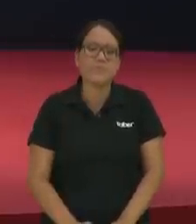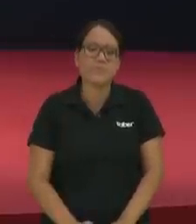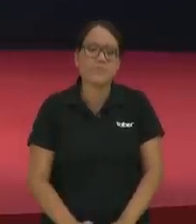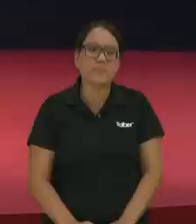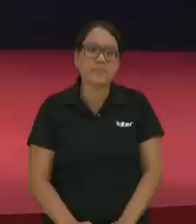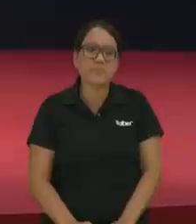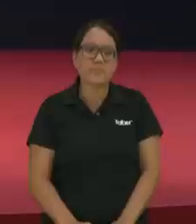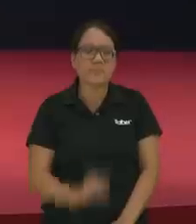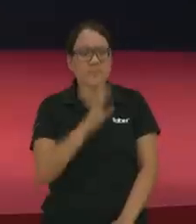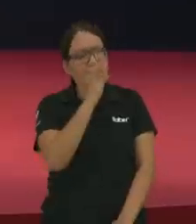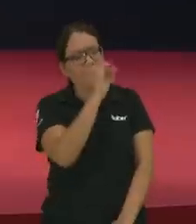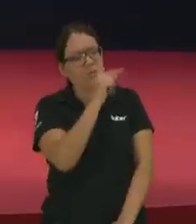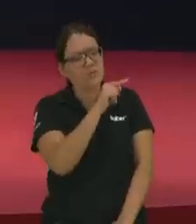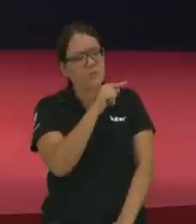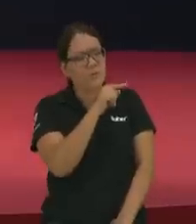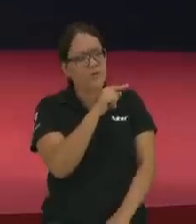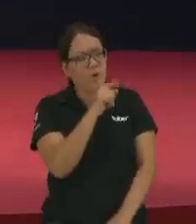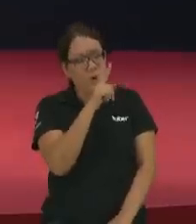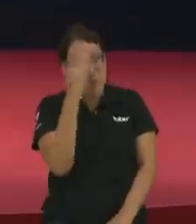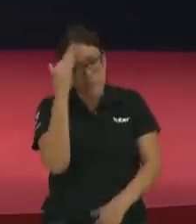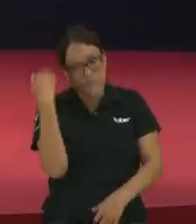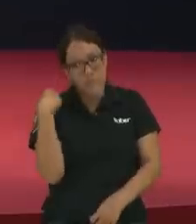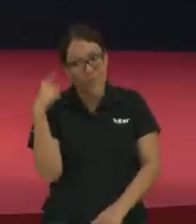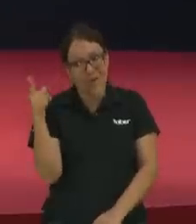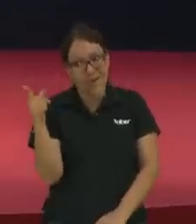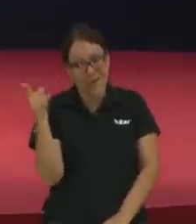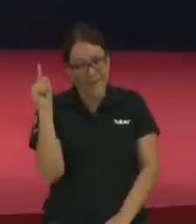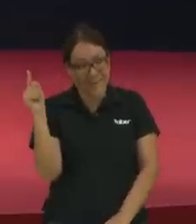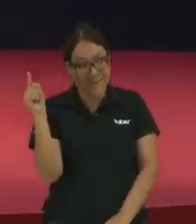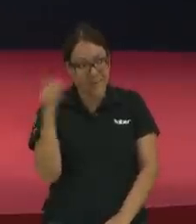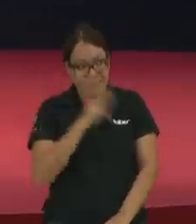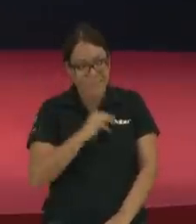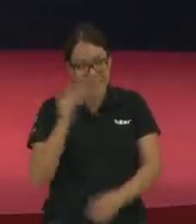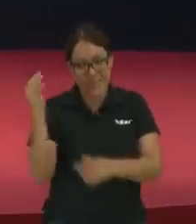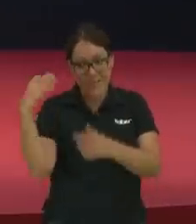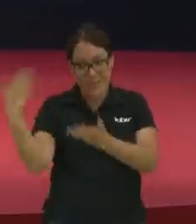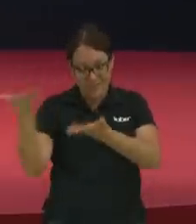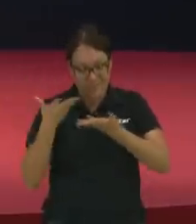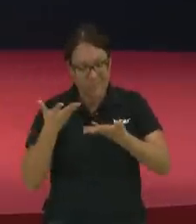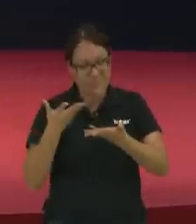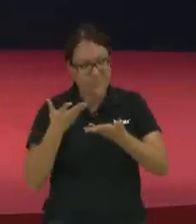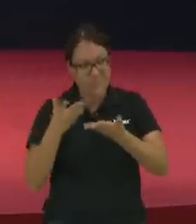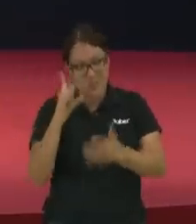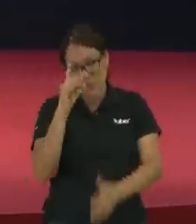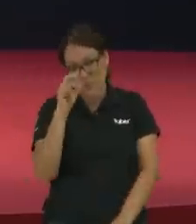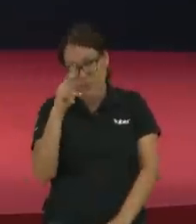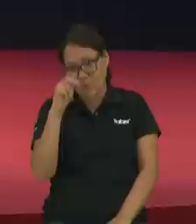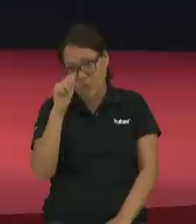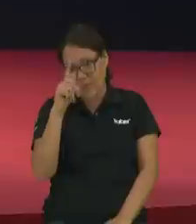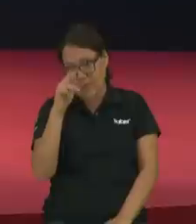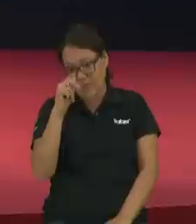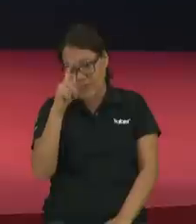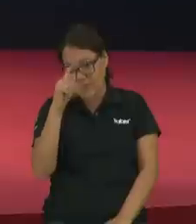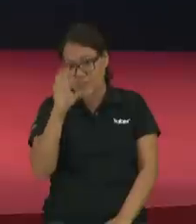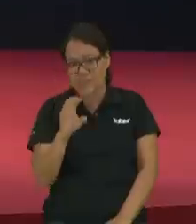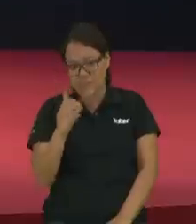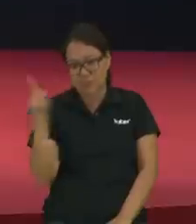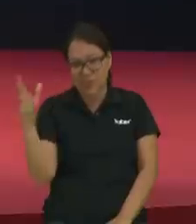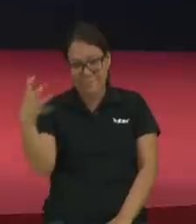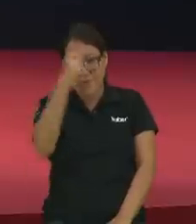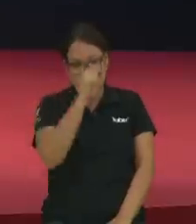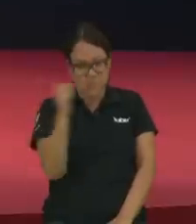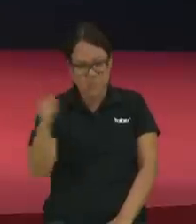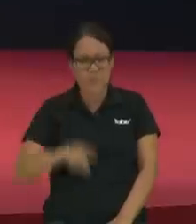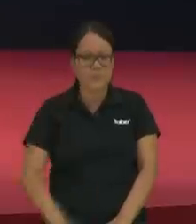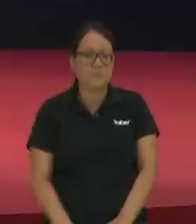me dice y pastor fíjese que una señora de las donantes de nuestro ministerio cumplió años ellos se ganaron un premio por living waters aguas vivas